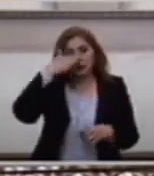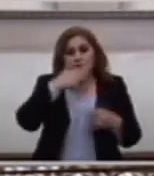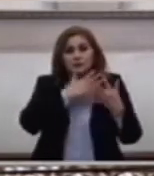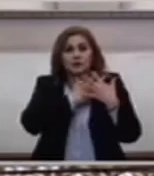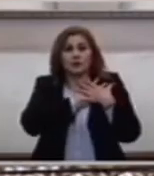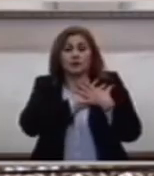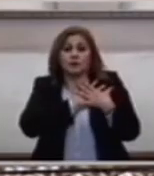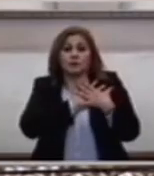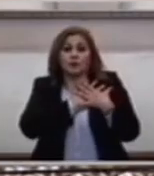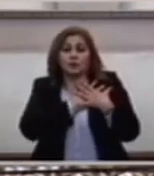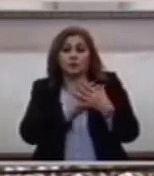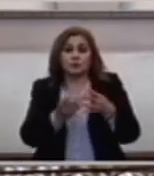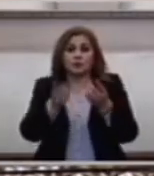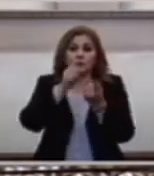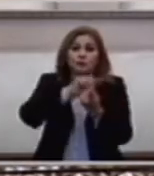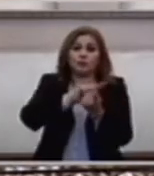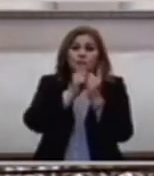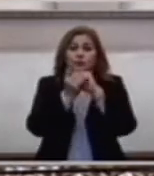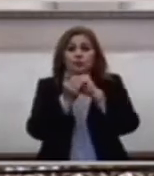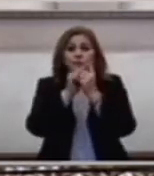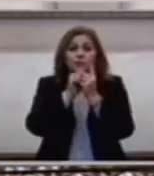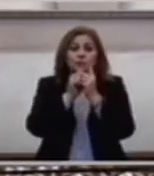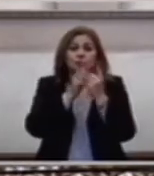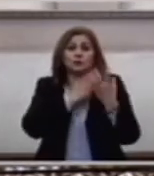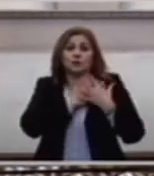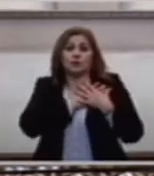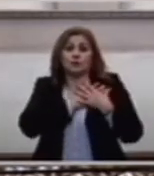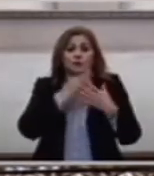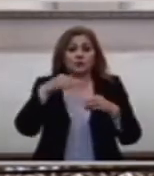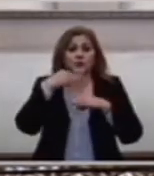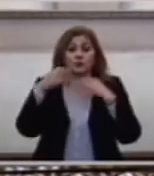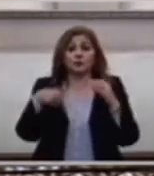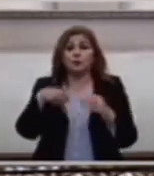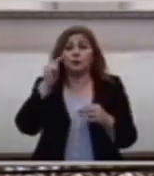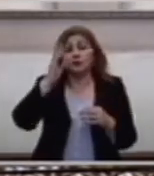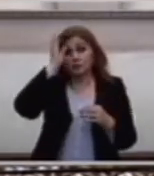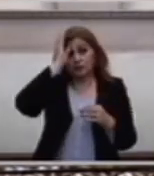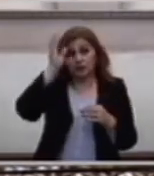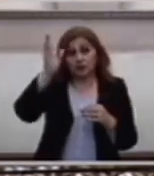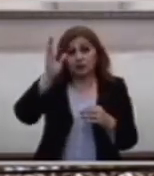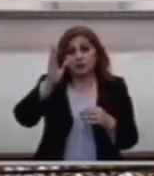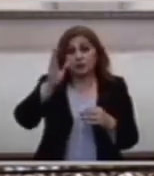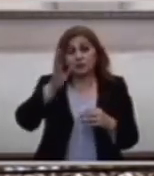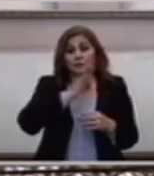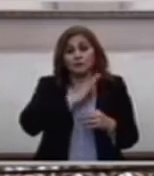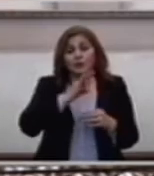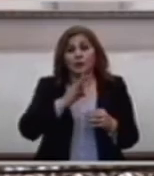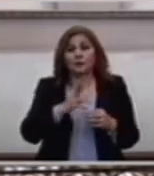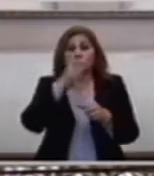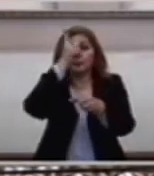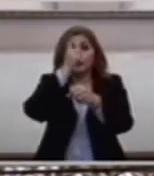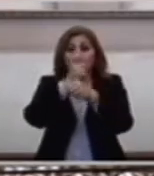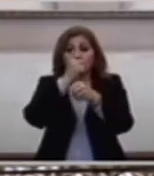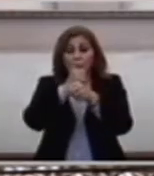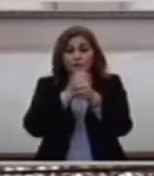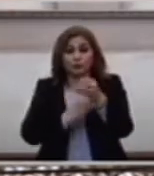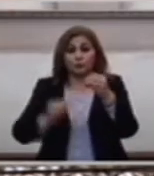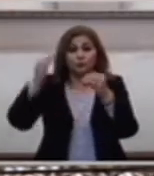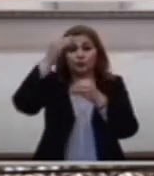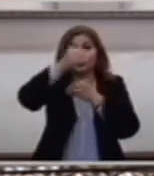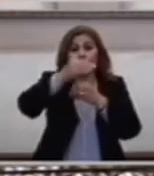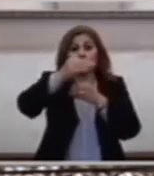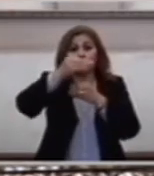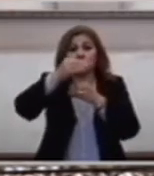Mutuo Pero que Cristo Va por delante Si en la